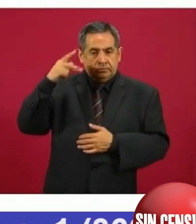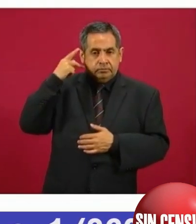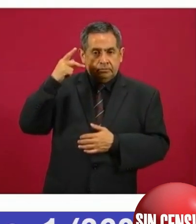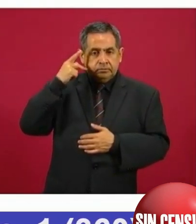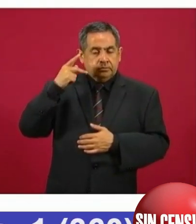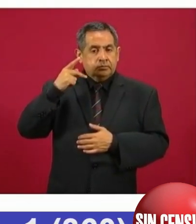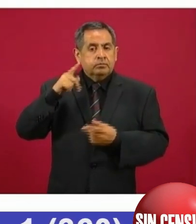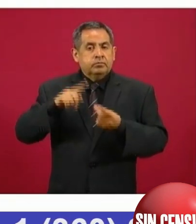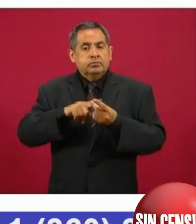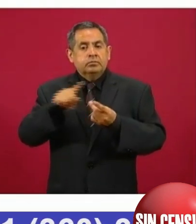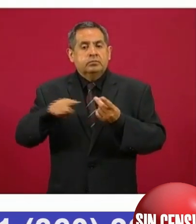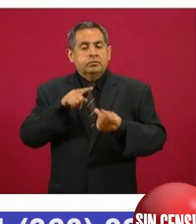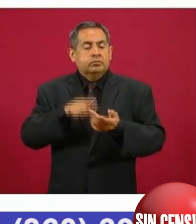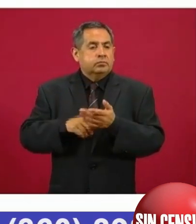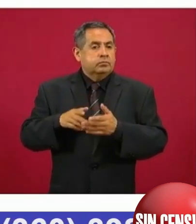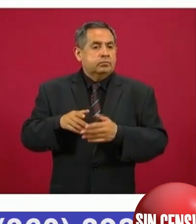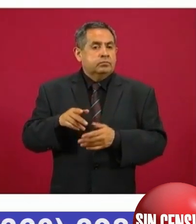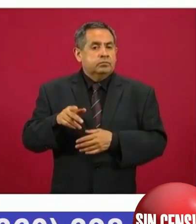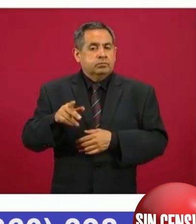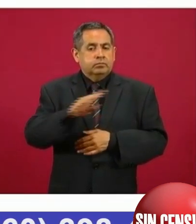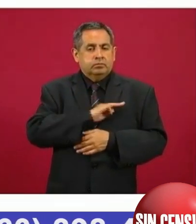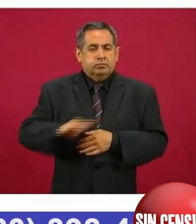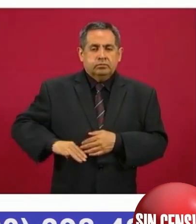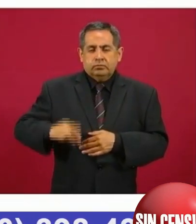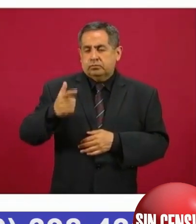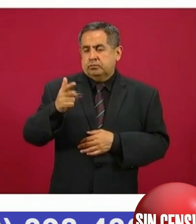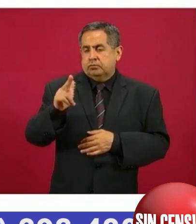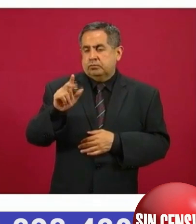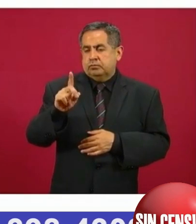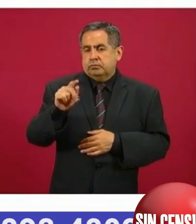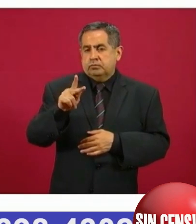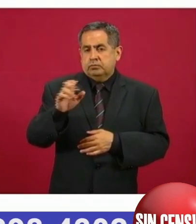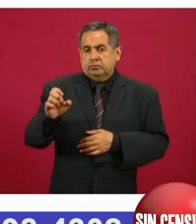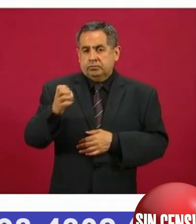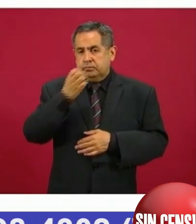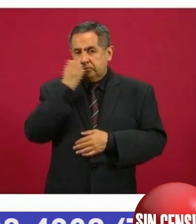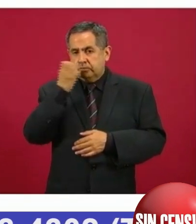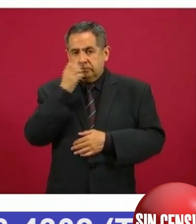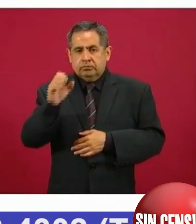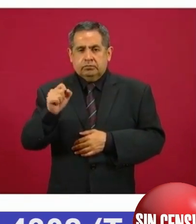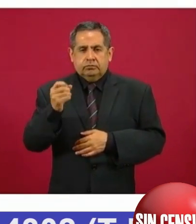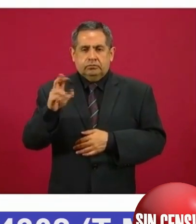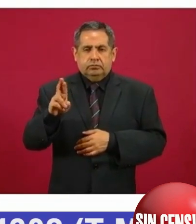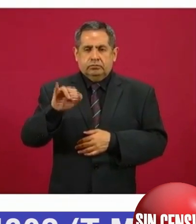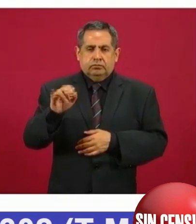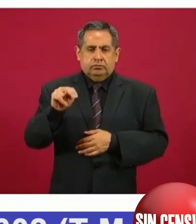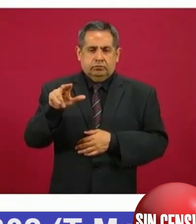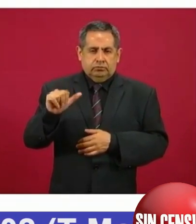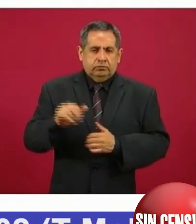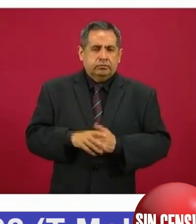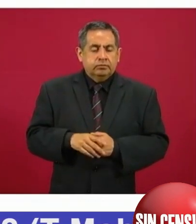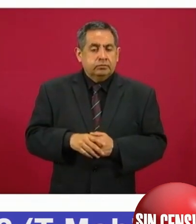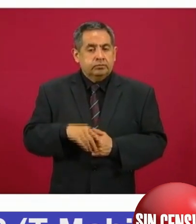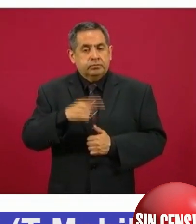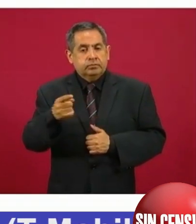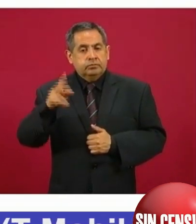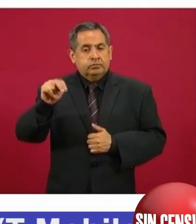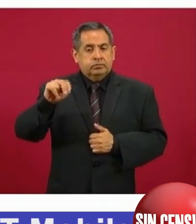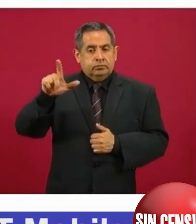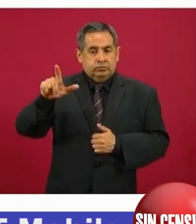entidad, municipio de Guadalupe, Sor Juana Inés de la Cruz, en nombre de la escuela. Nuevo León,